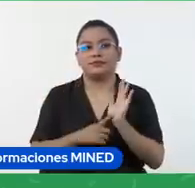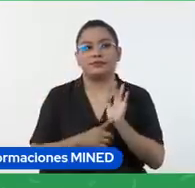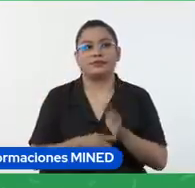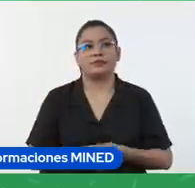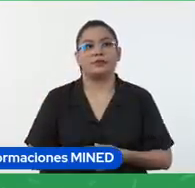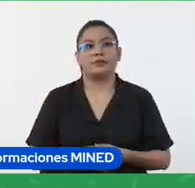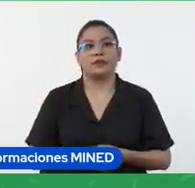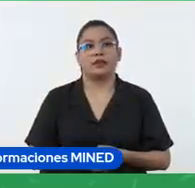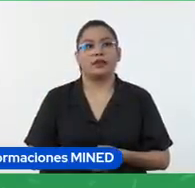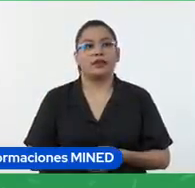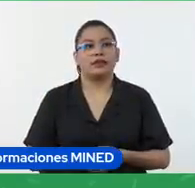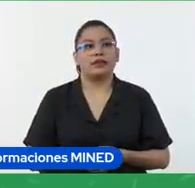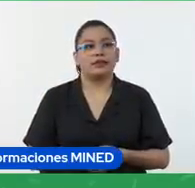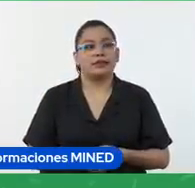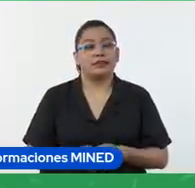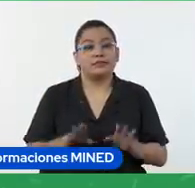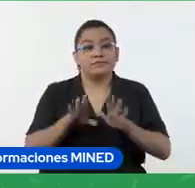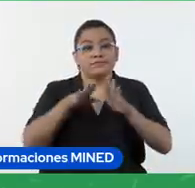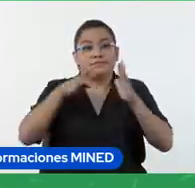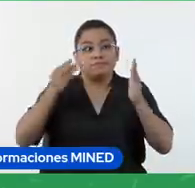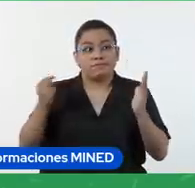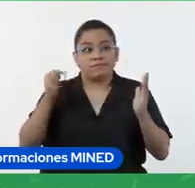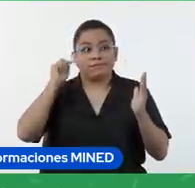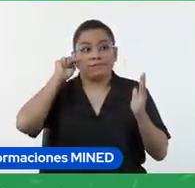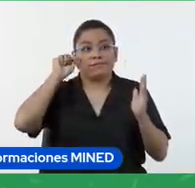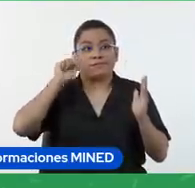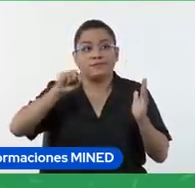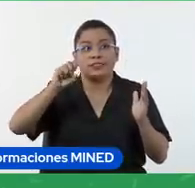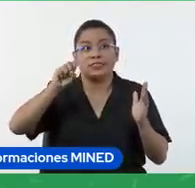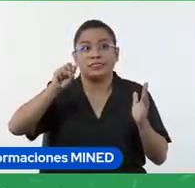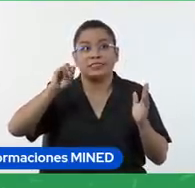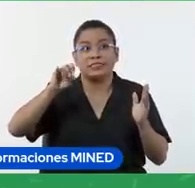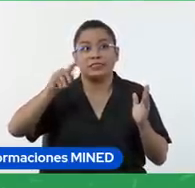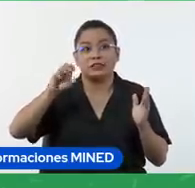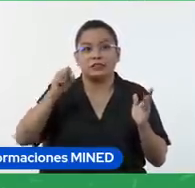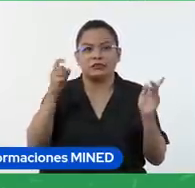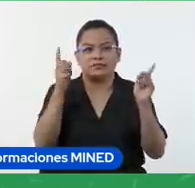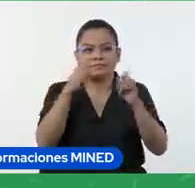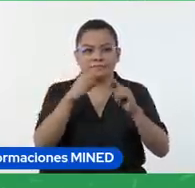aquí se abrió el sitio editable